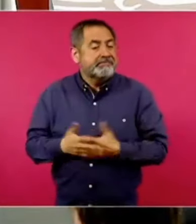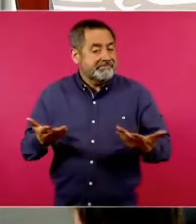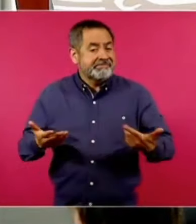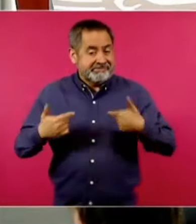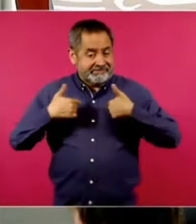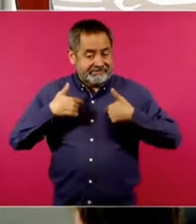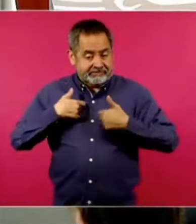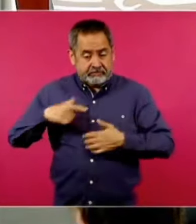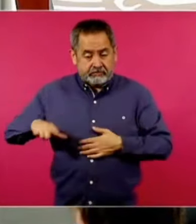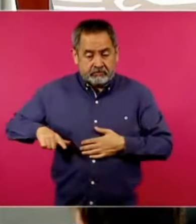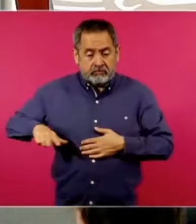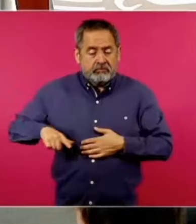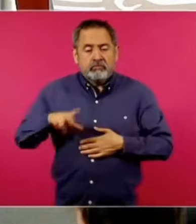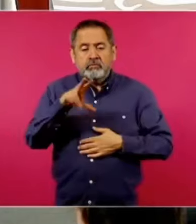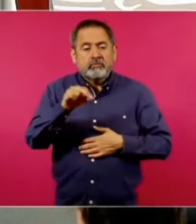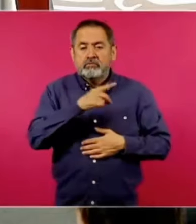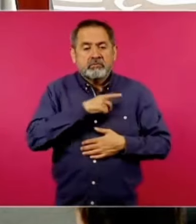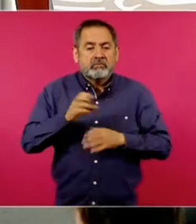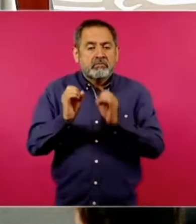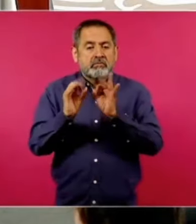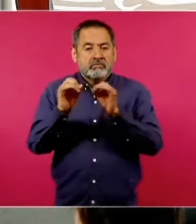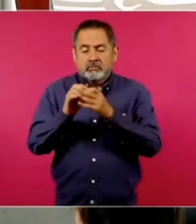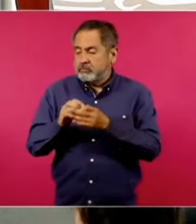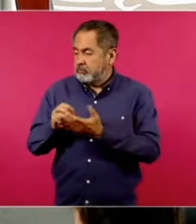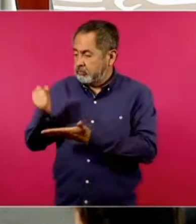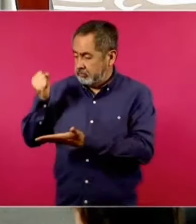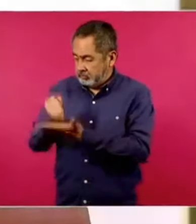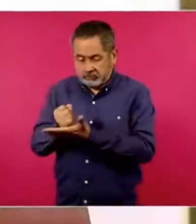puede ser un comité al servicio de una minoría.